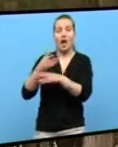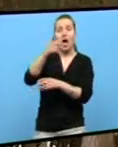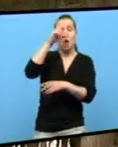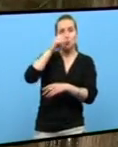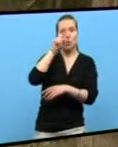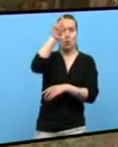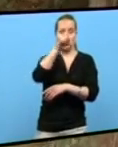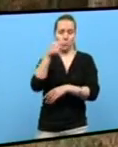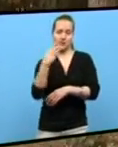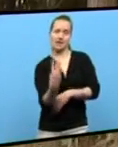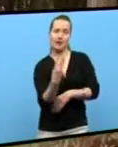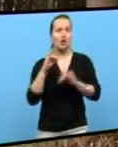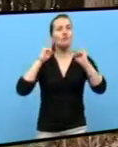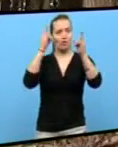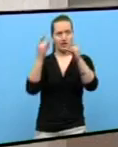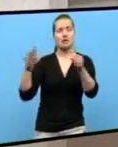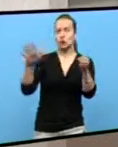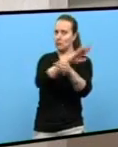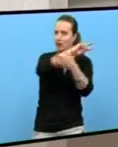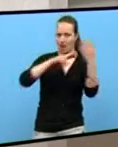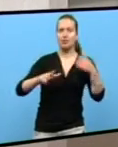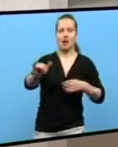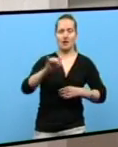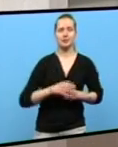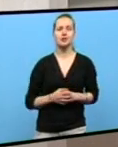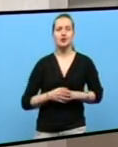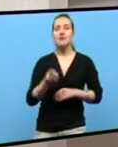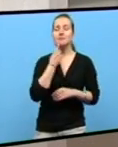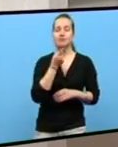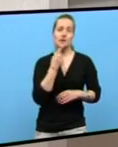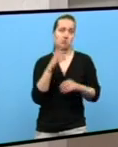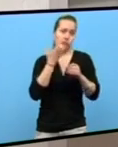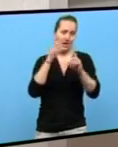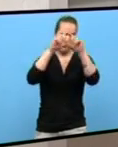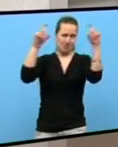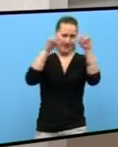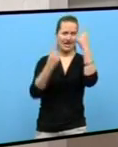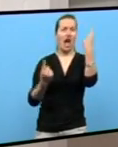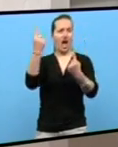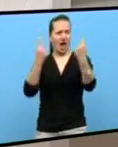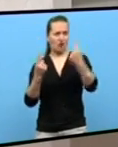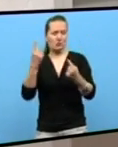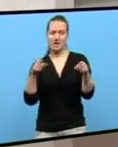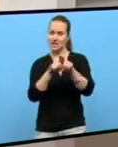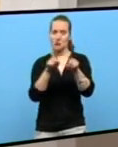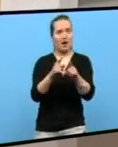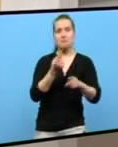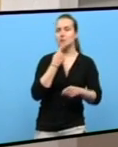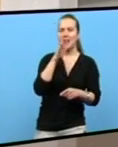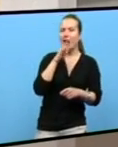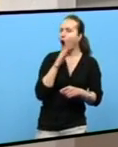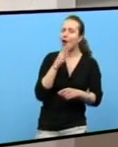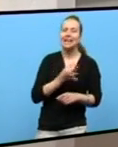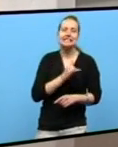superficie forestal de Galicia Empresas moi importantes como Establicia, como Esfinsa, como alguna máis que están atravesando momentos que nos estamos vendo moi